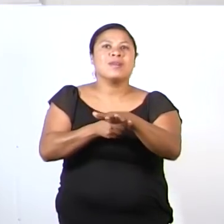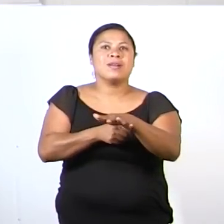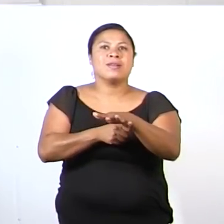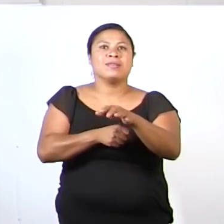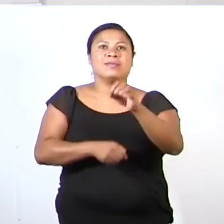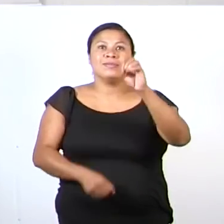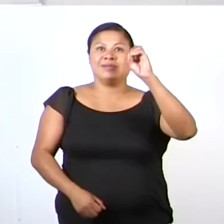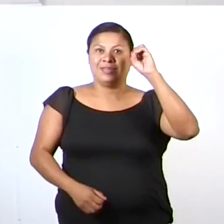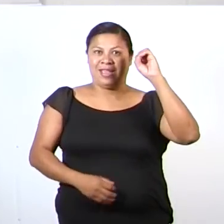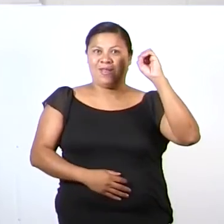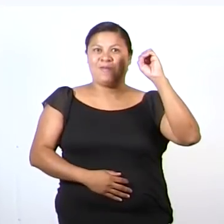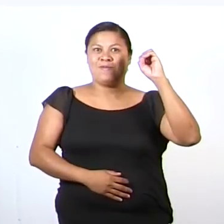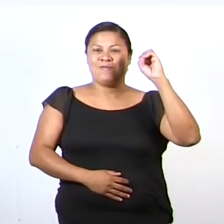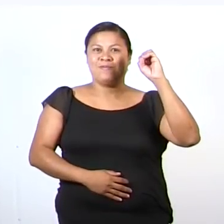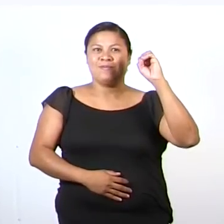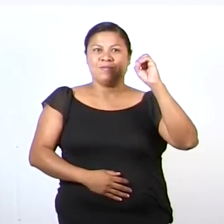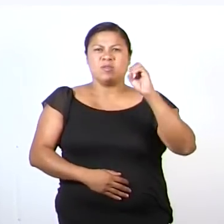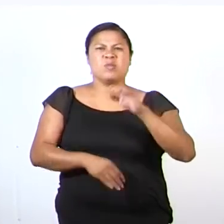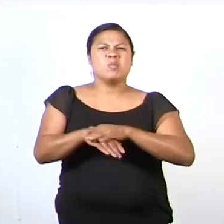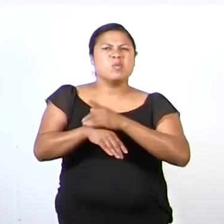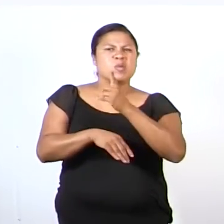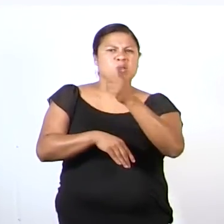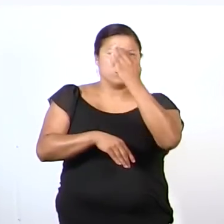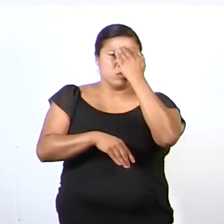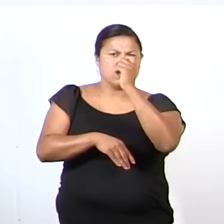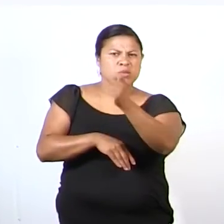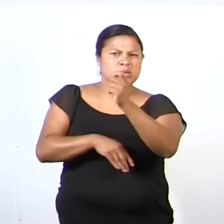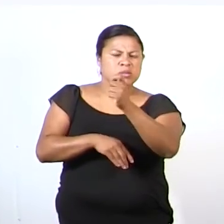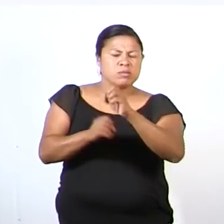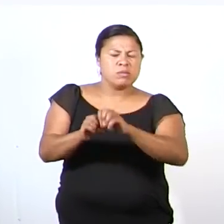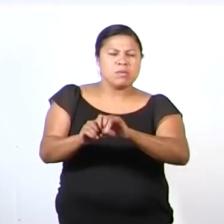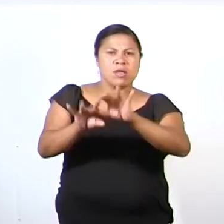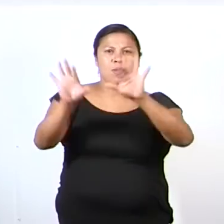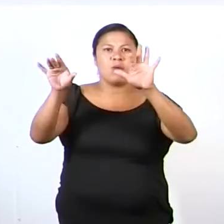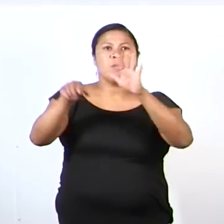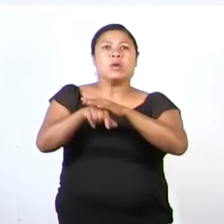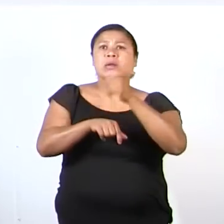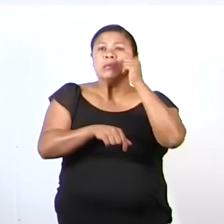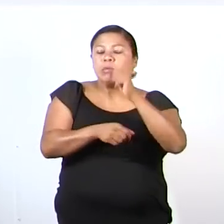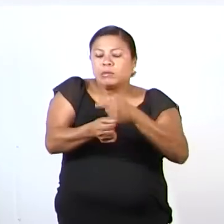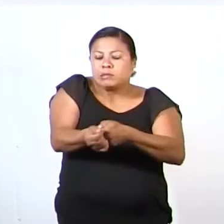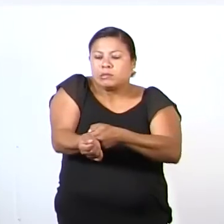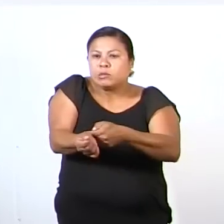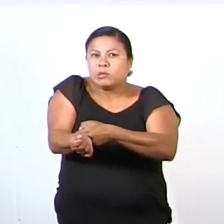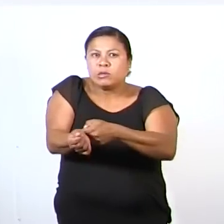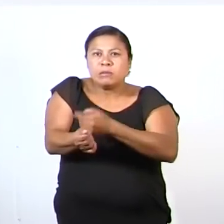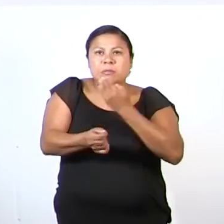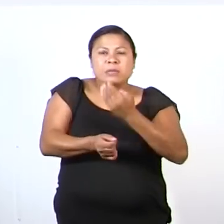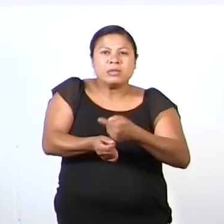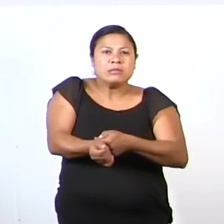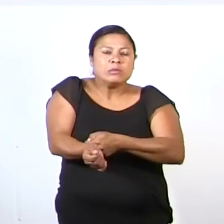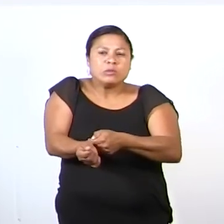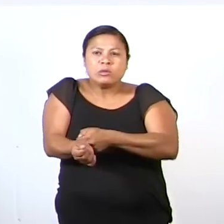Cero. ¿Y saben por qué es mágico? Porque siempre se esconde tan bien, pero tan bien,